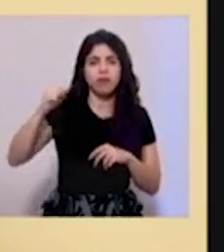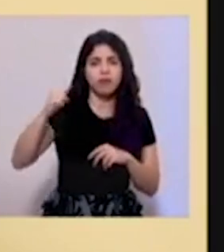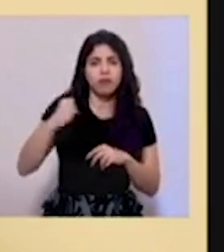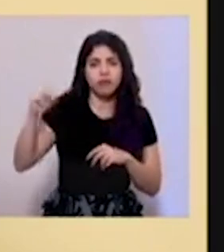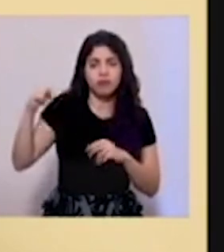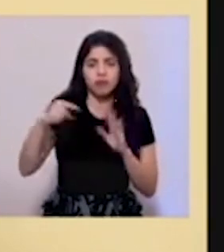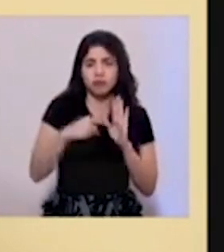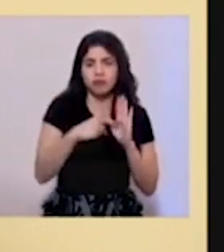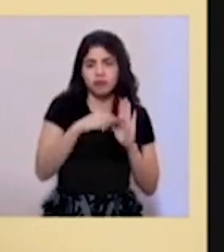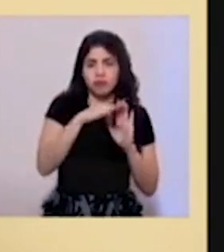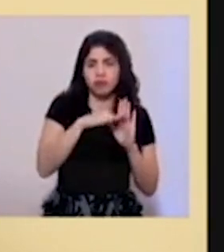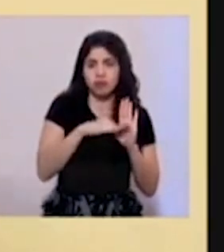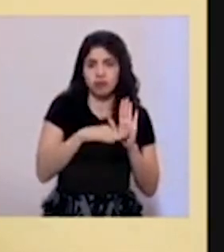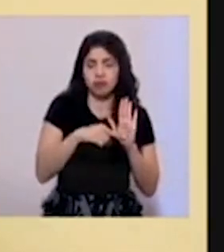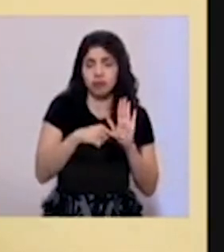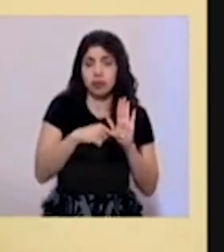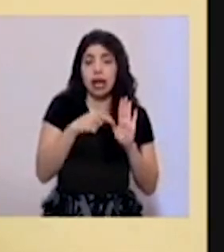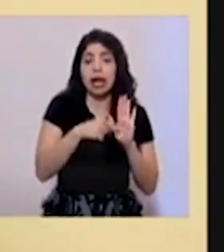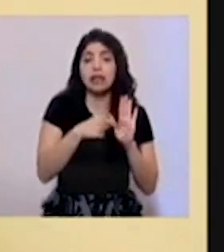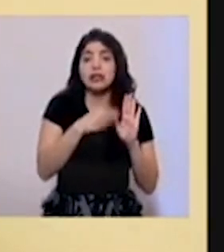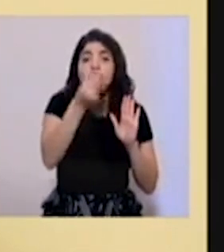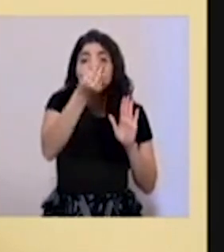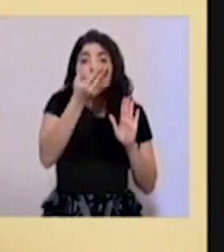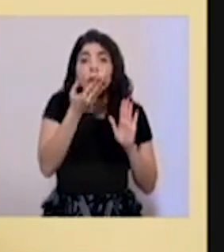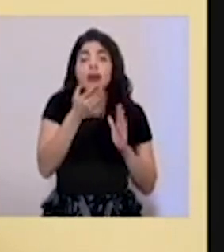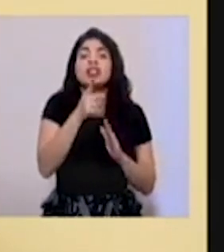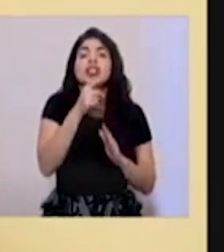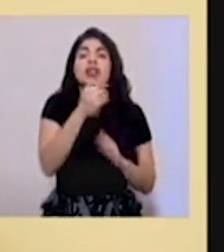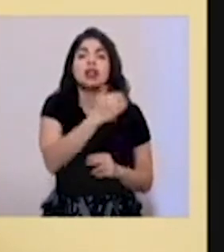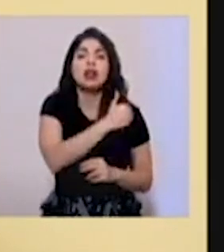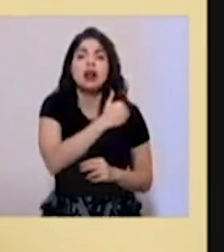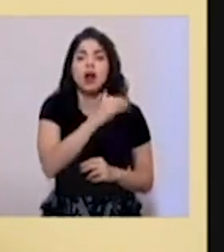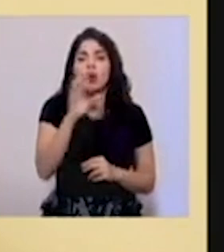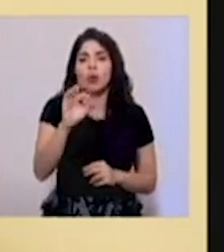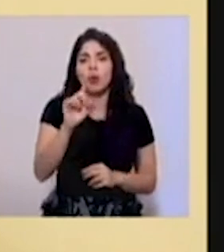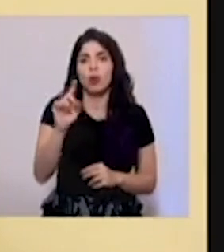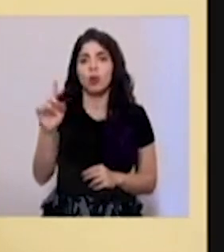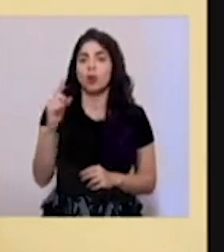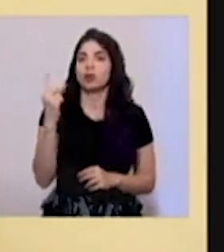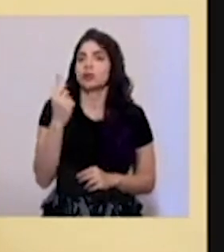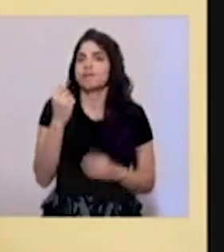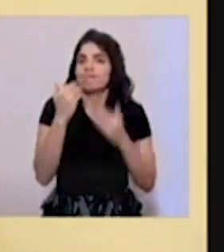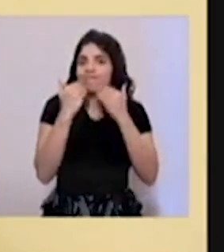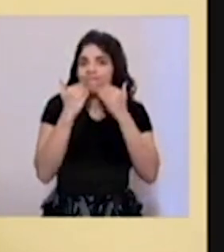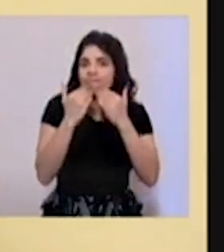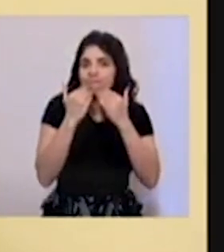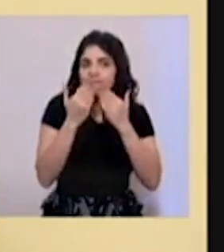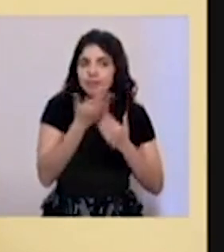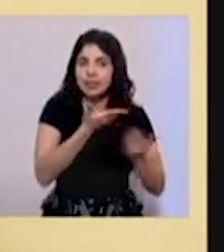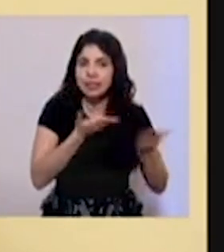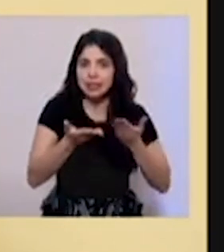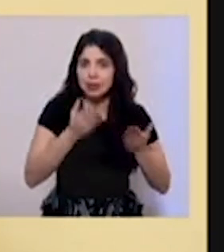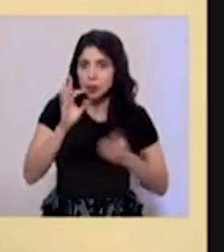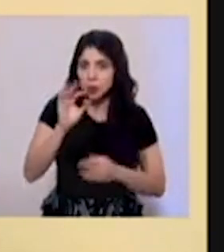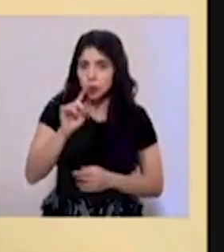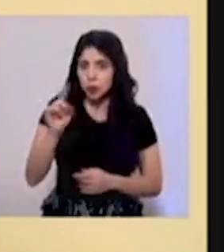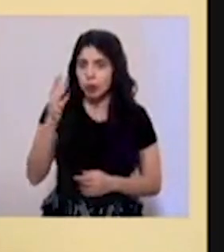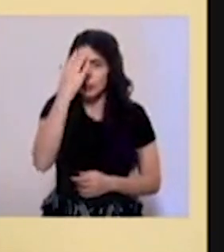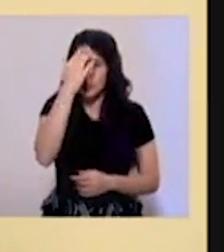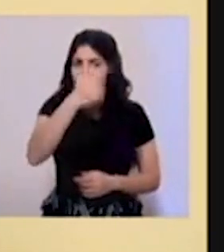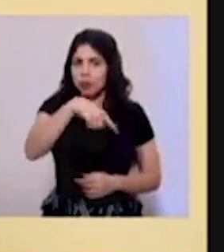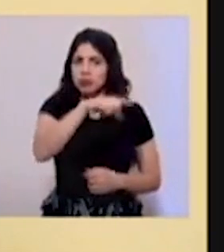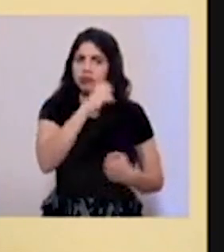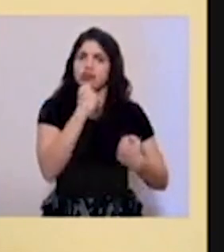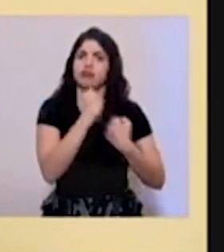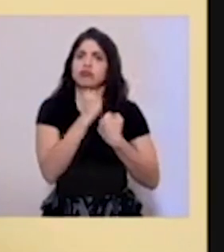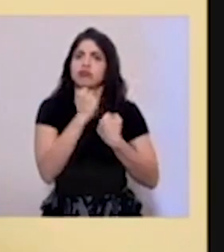aportadas o recolectadas por el 911. Dicho sea de paso, le agradezco siempre al Servicio 911 en el apoyo de